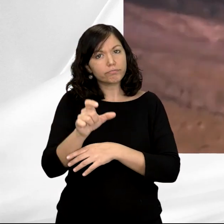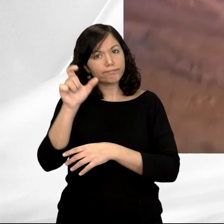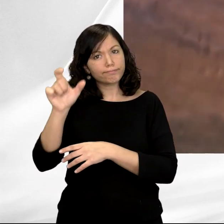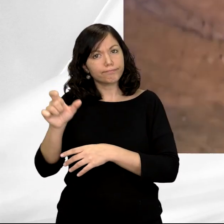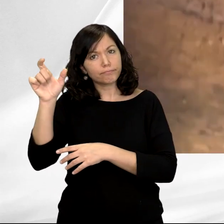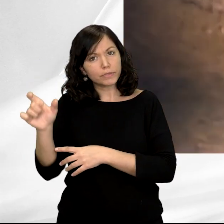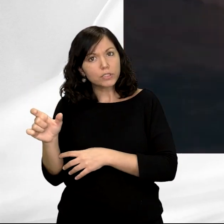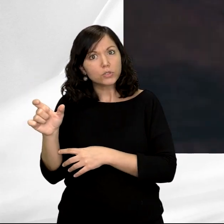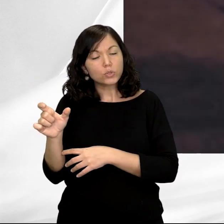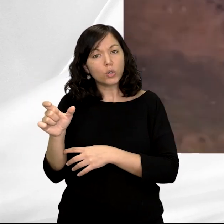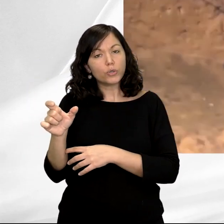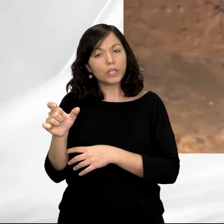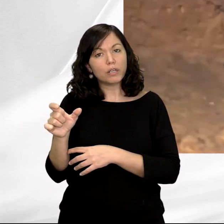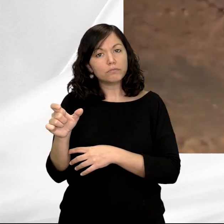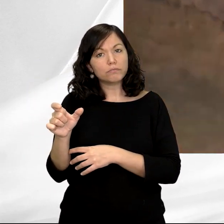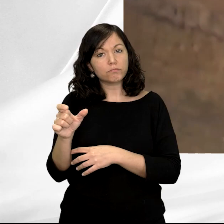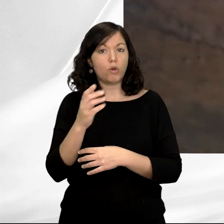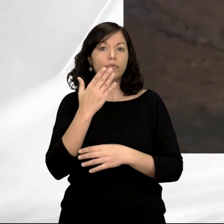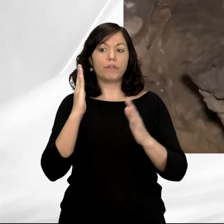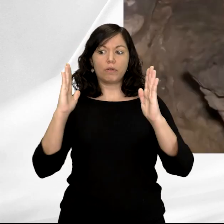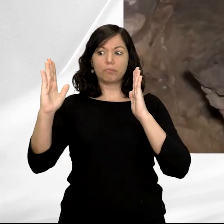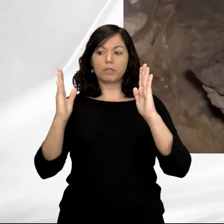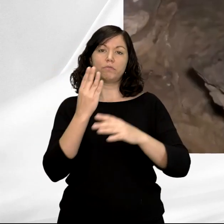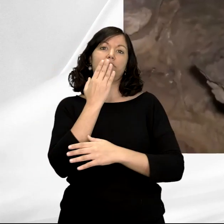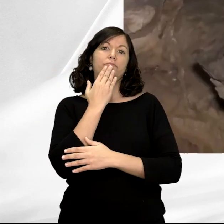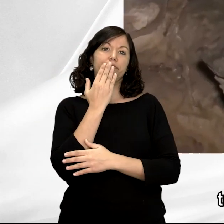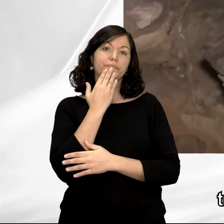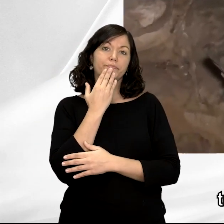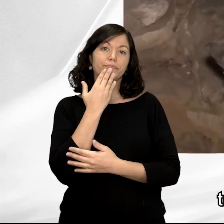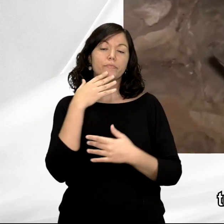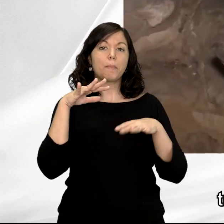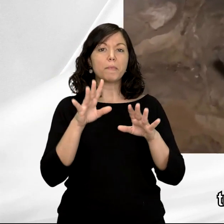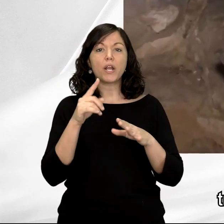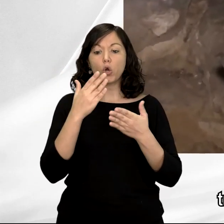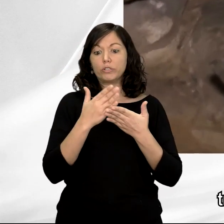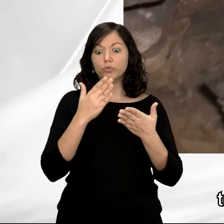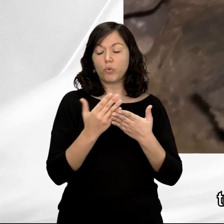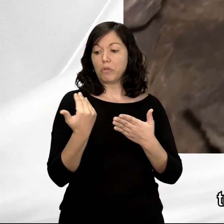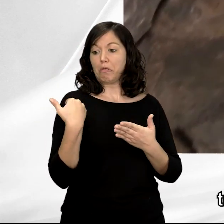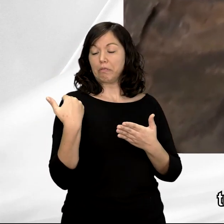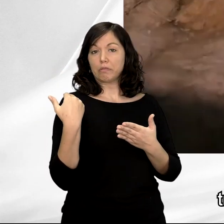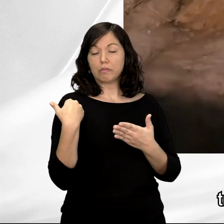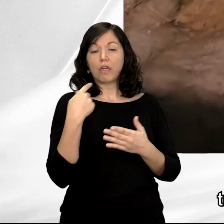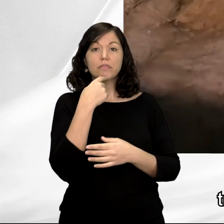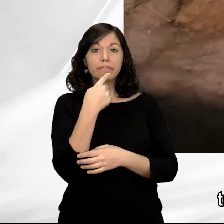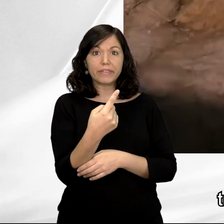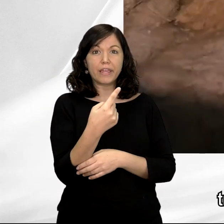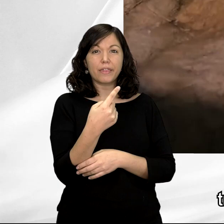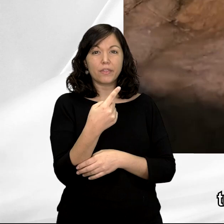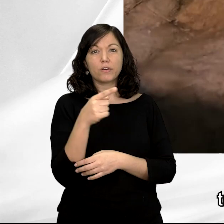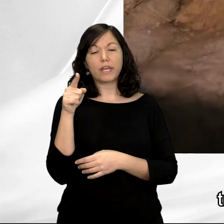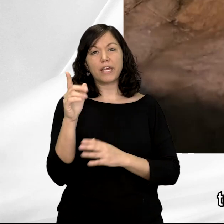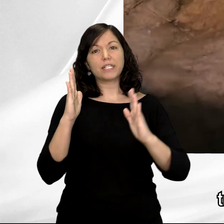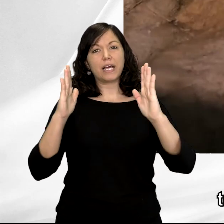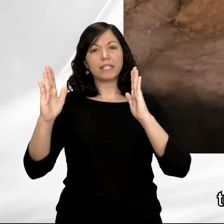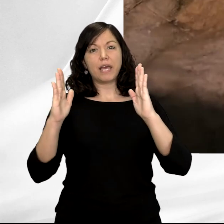un individuo paleolítico, de cronología paleolítica, aunque estudios más recientes trasladan su cronología a época